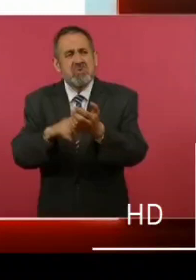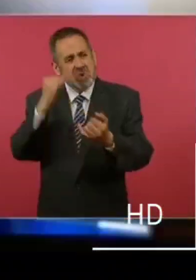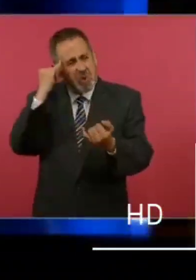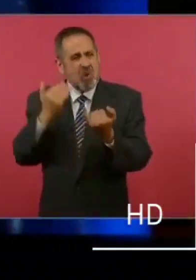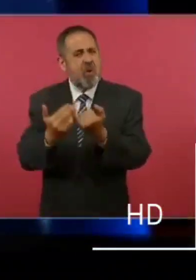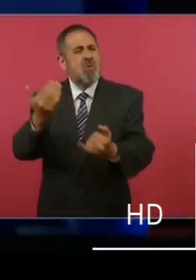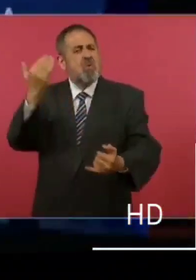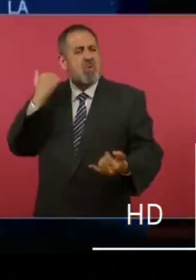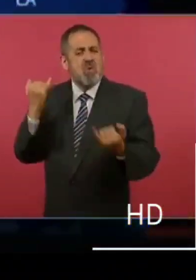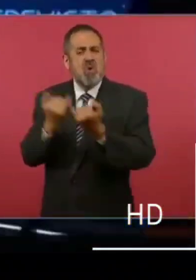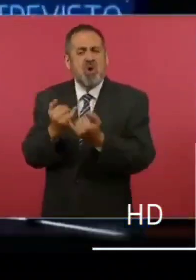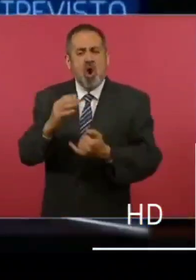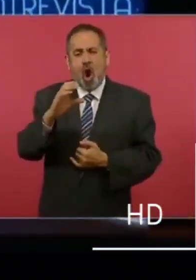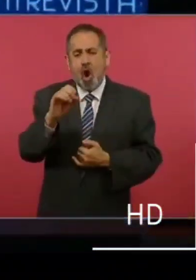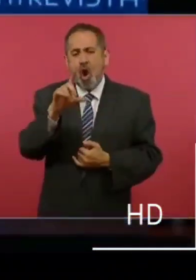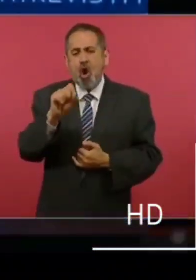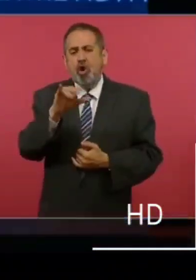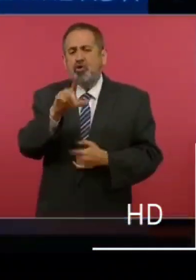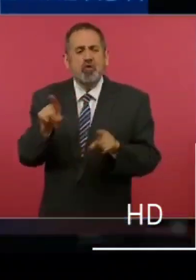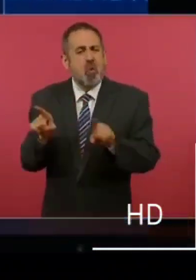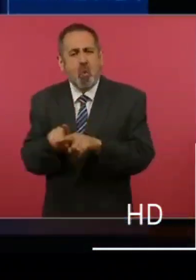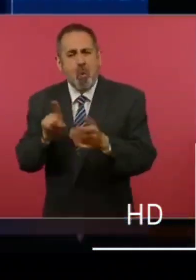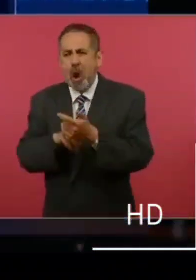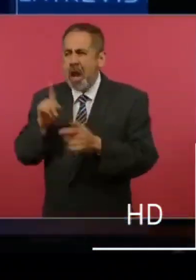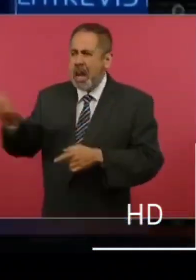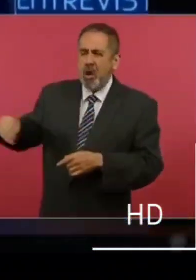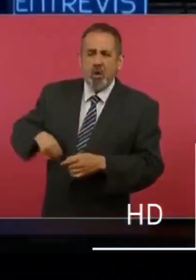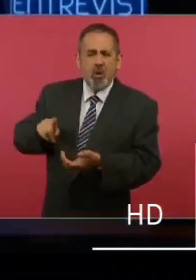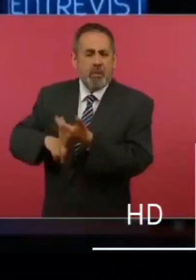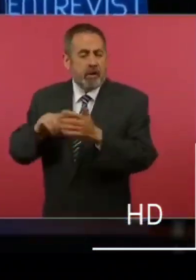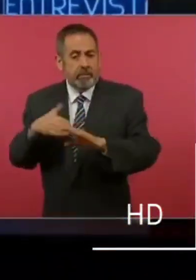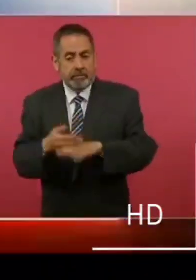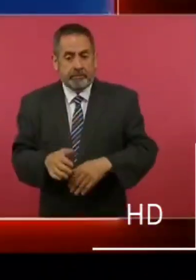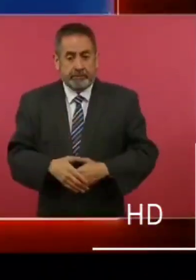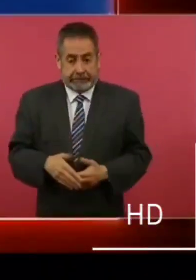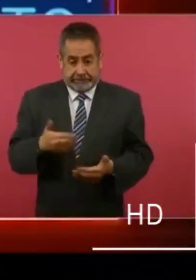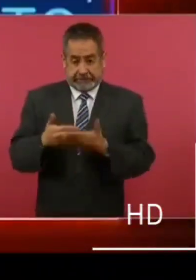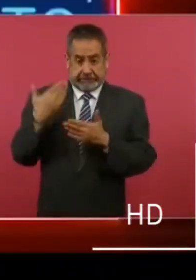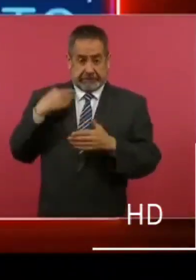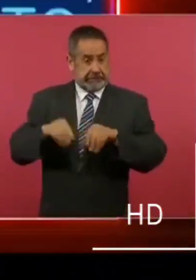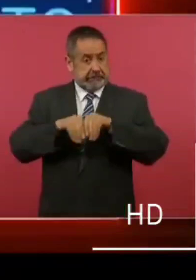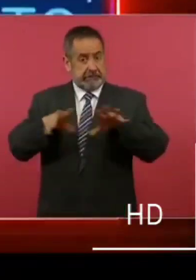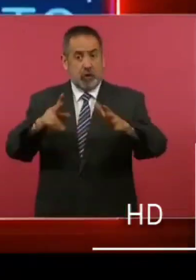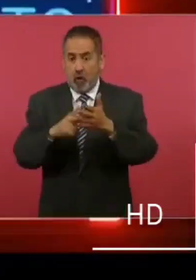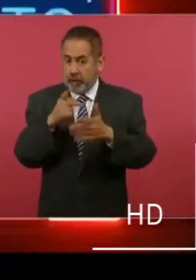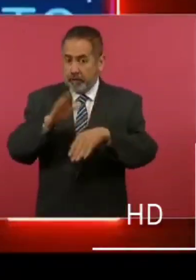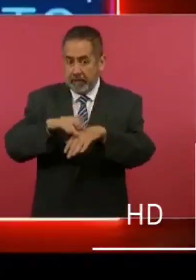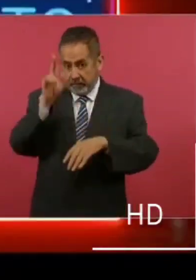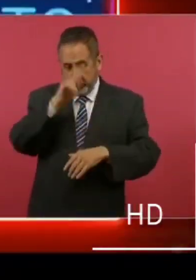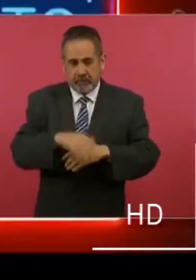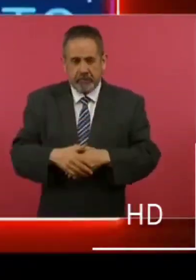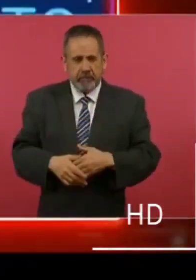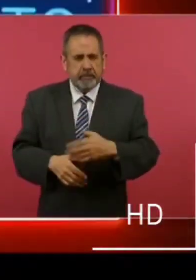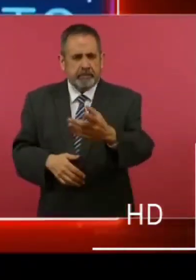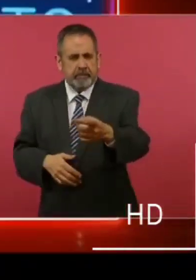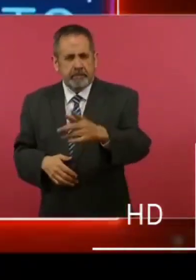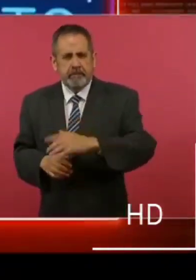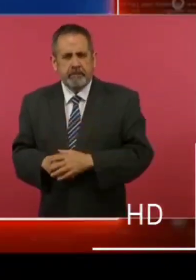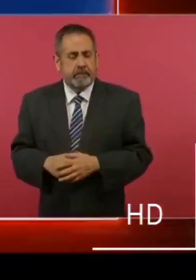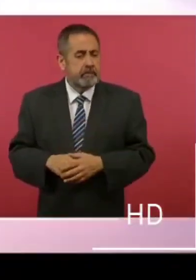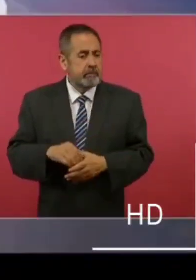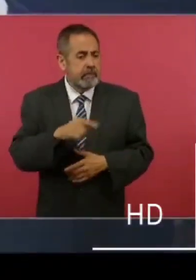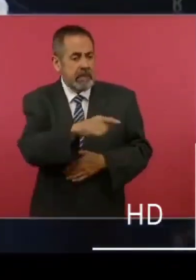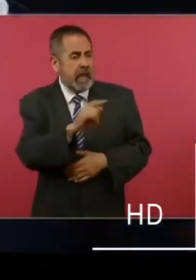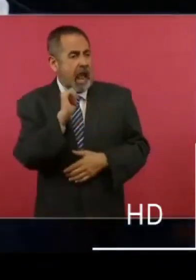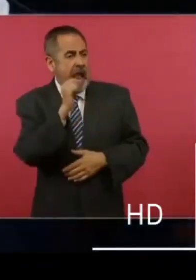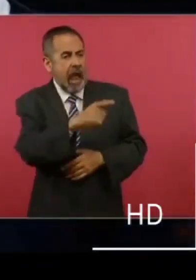Colosio. El 17 de julio, esta campaña de miedo se intensificó. Lo voy a decir, este régimen no resistiría que te pasara